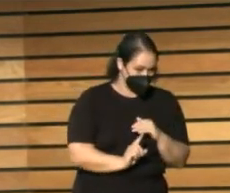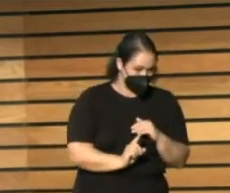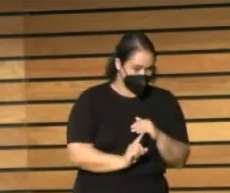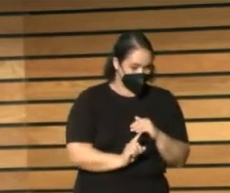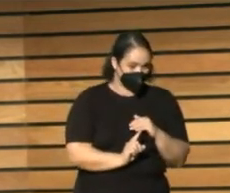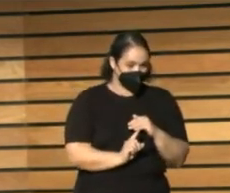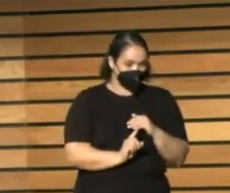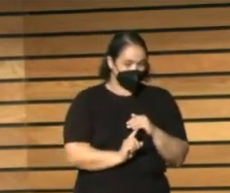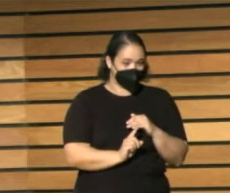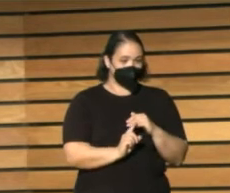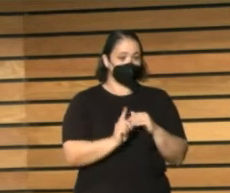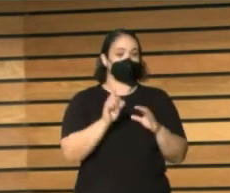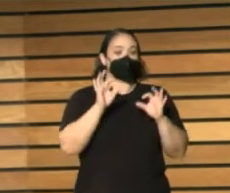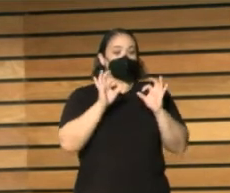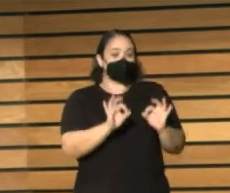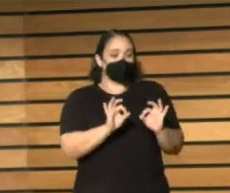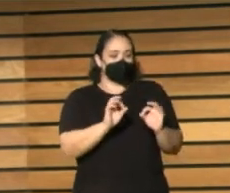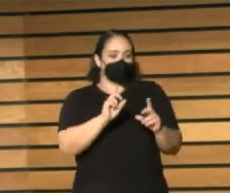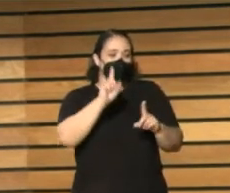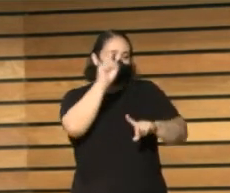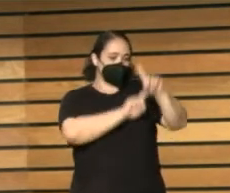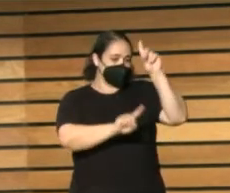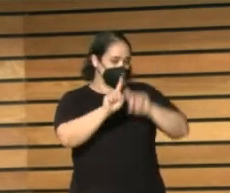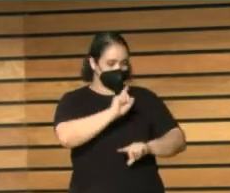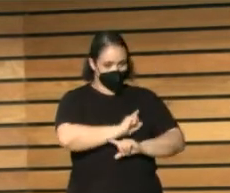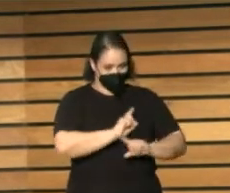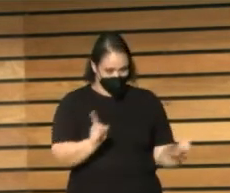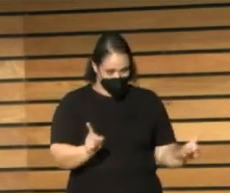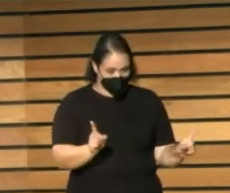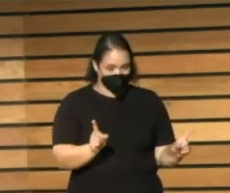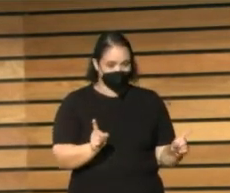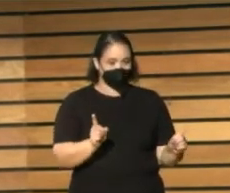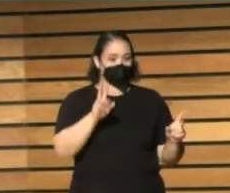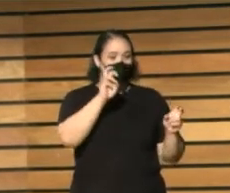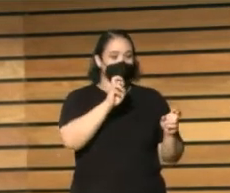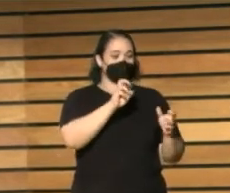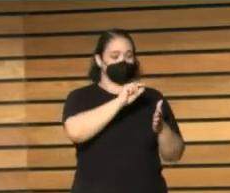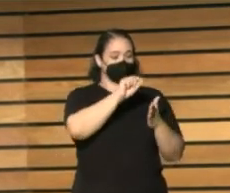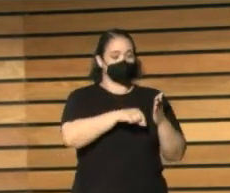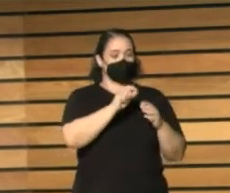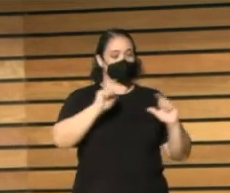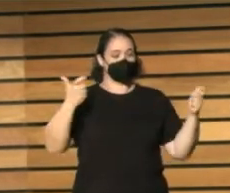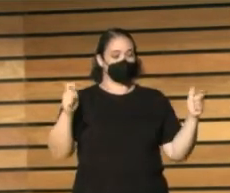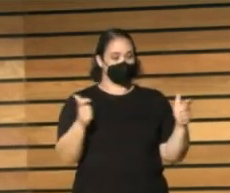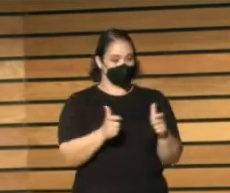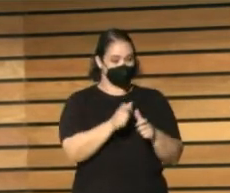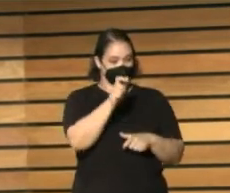ni ese ha sido tal el efecto pero sí que las plantillas han mermado